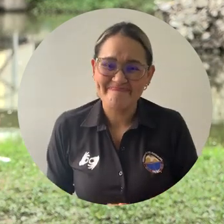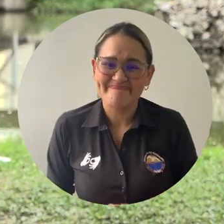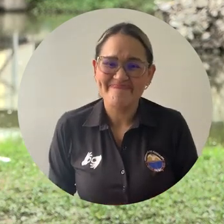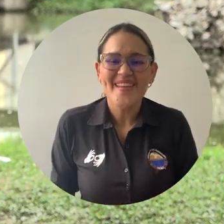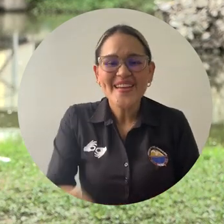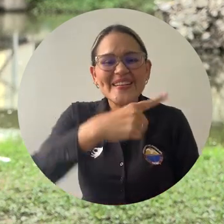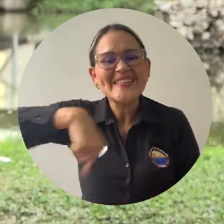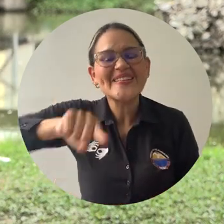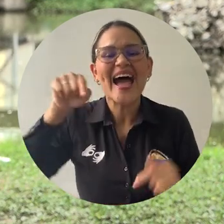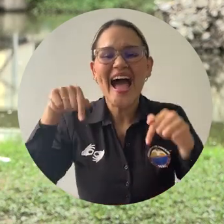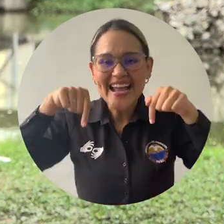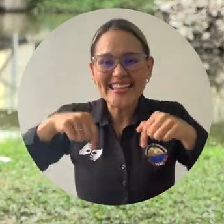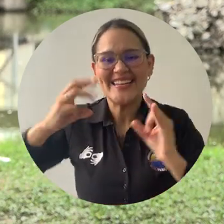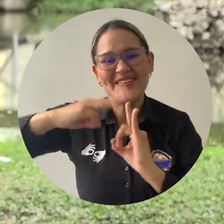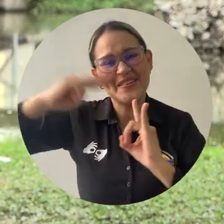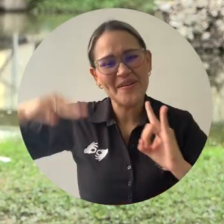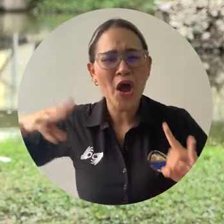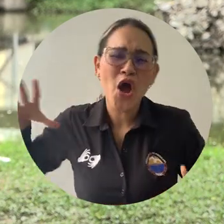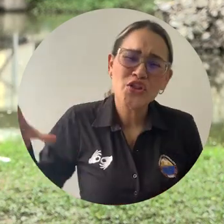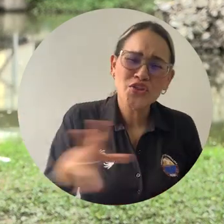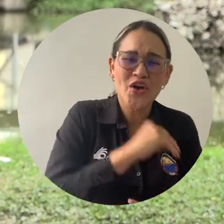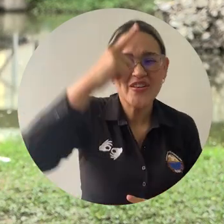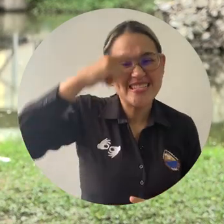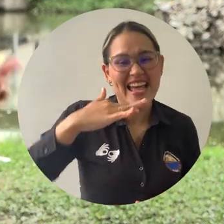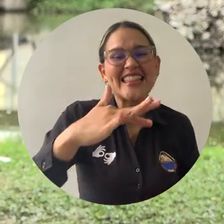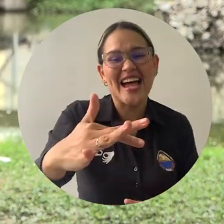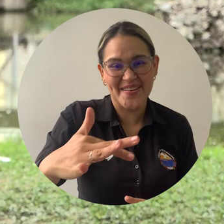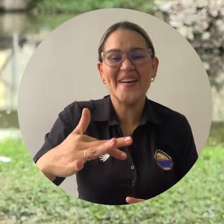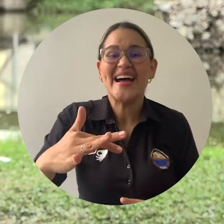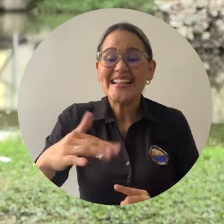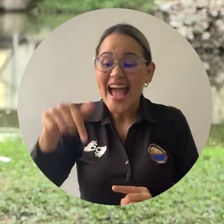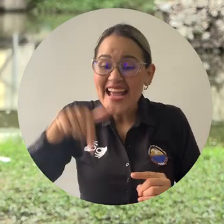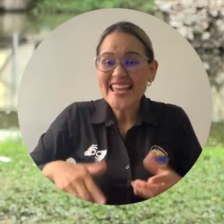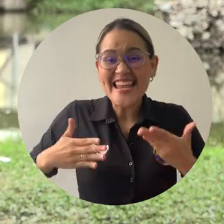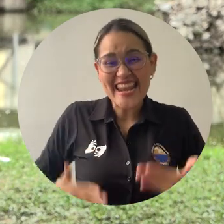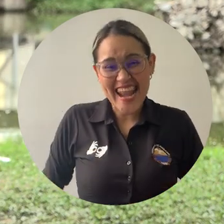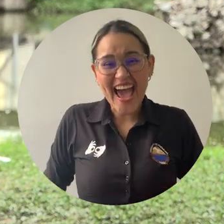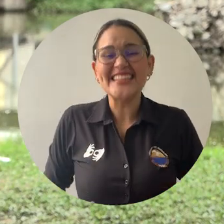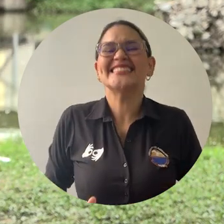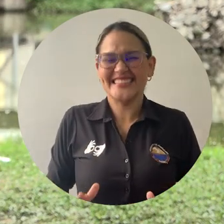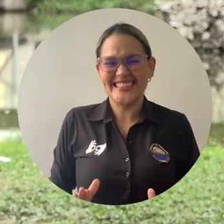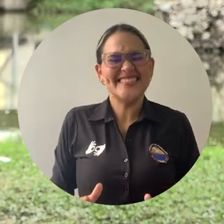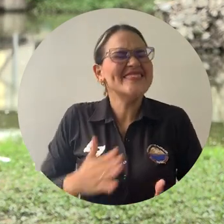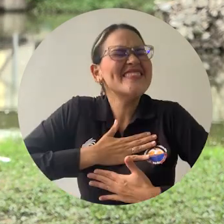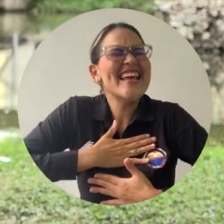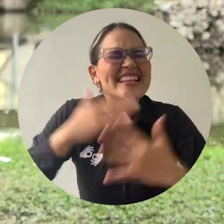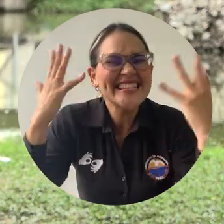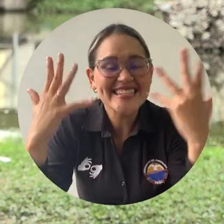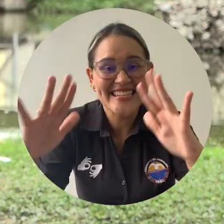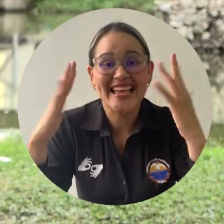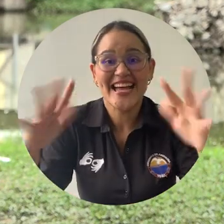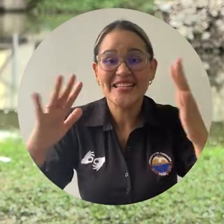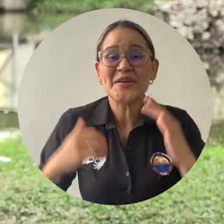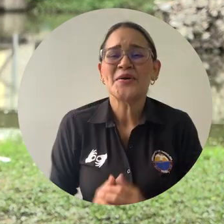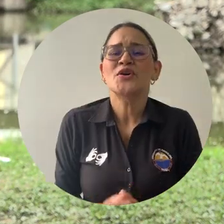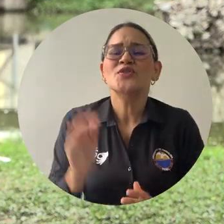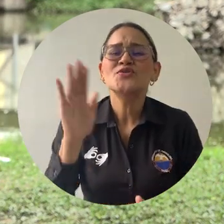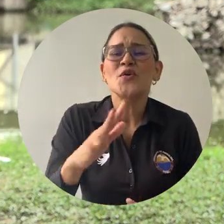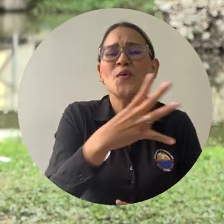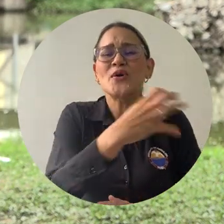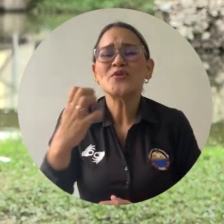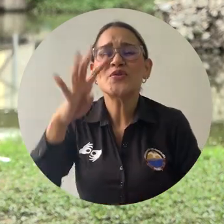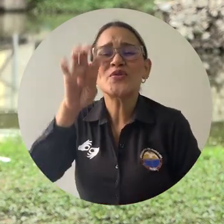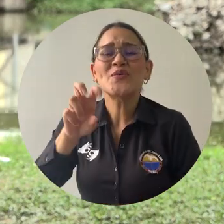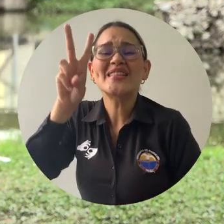Queremos desde la Universidad del Magdalena decirle a todos los samarios y samarias nacidos y por adopción, feliz cumpleaños, 497 años de